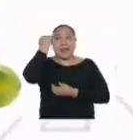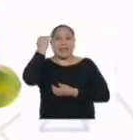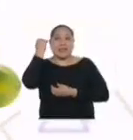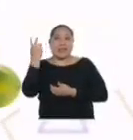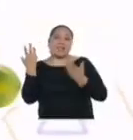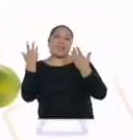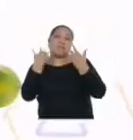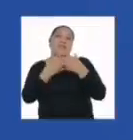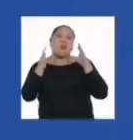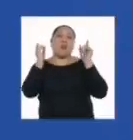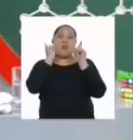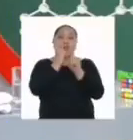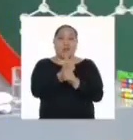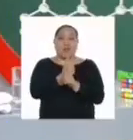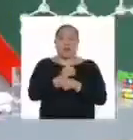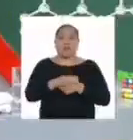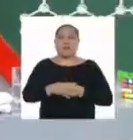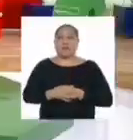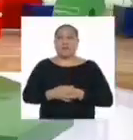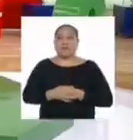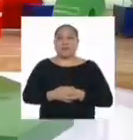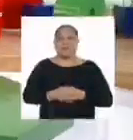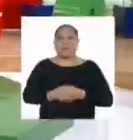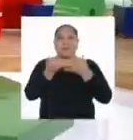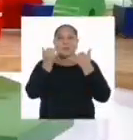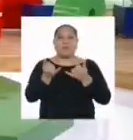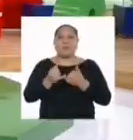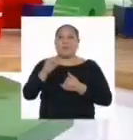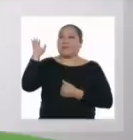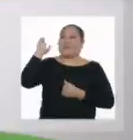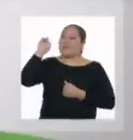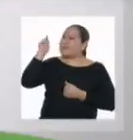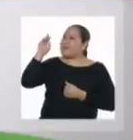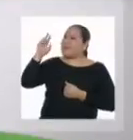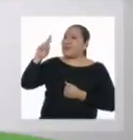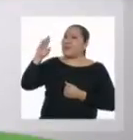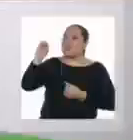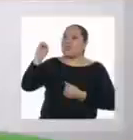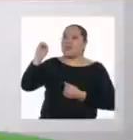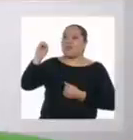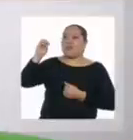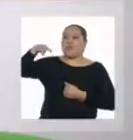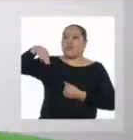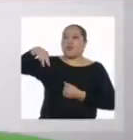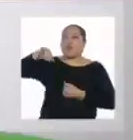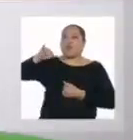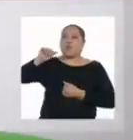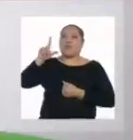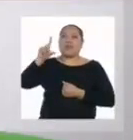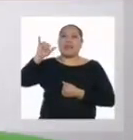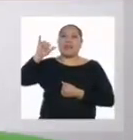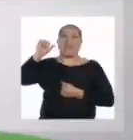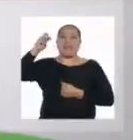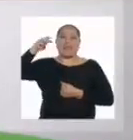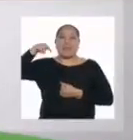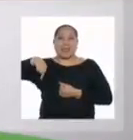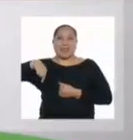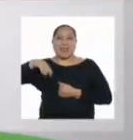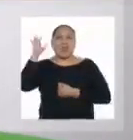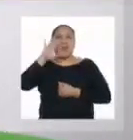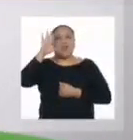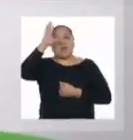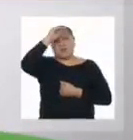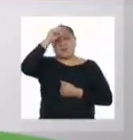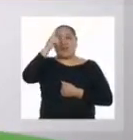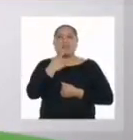son correctas. ¡Hola, profesora Romilín! Hola, Jonathan. Hola, chicas y chicos de